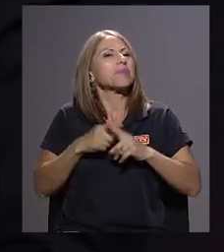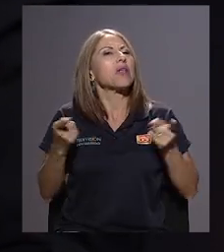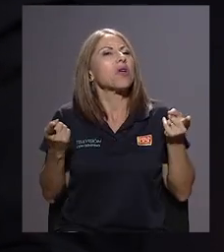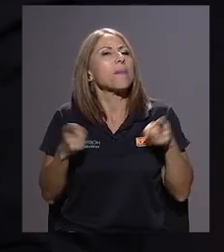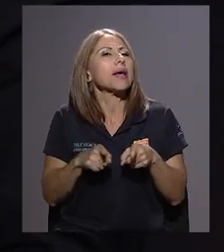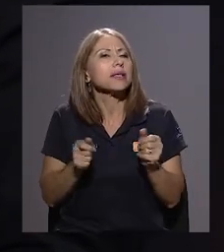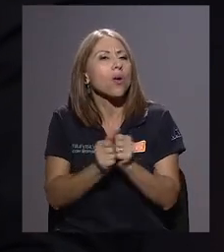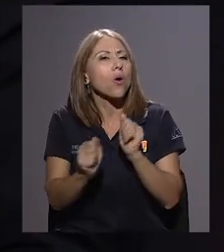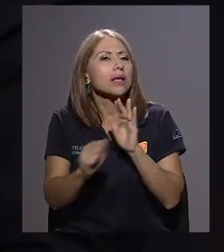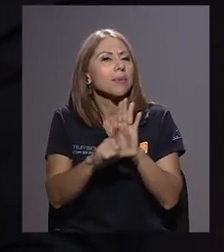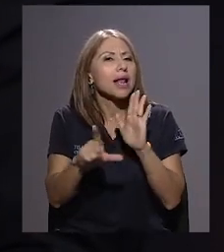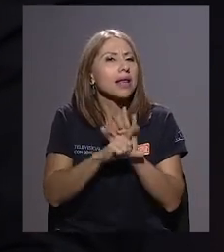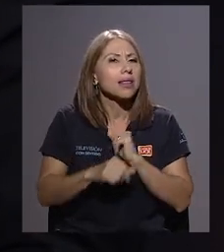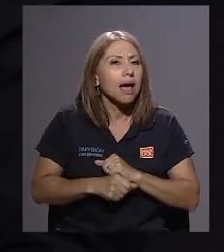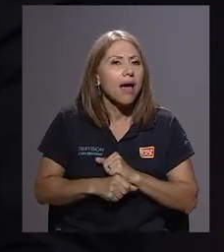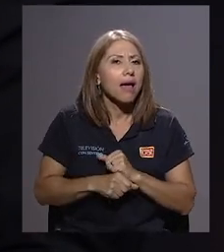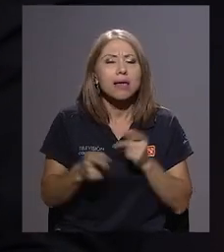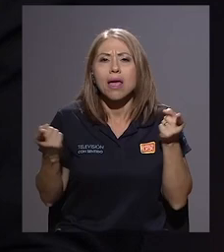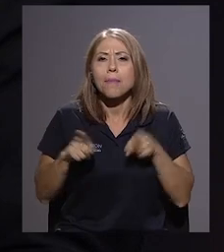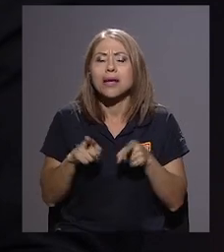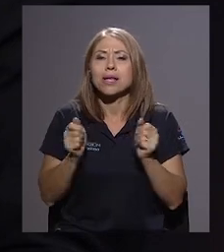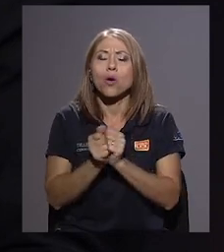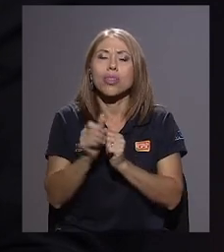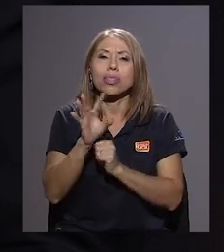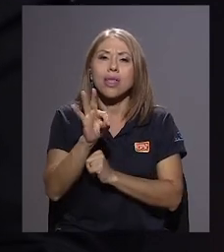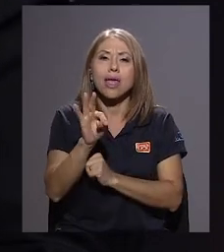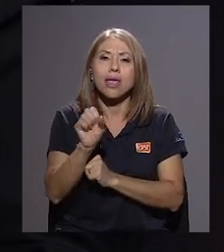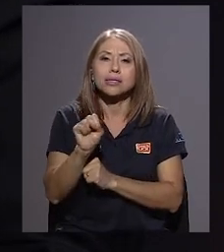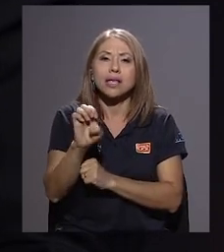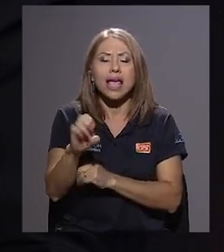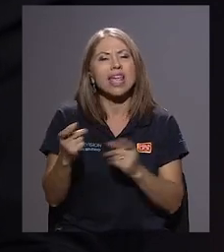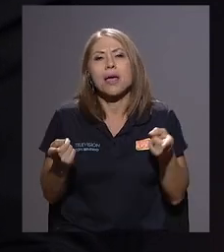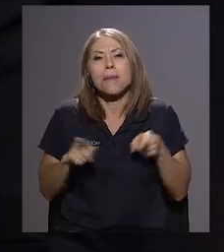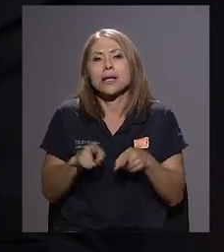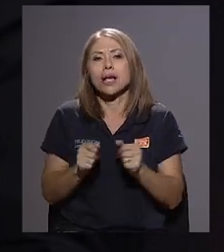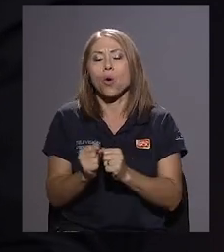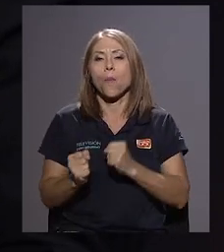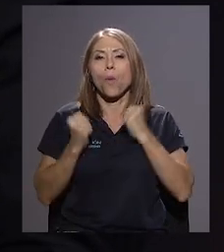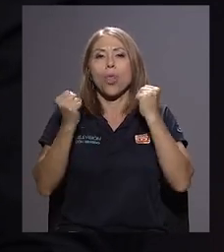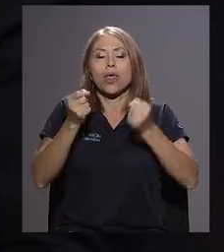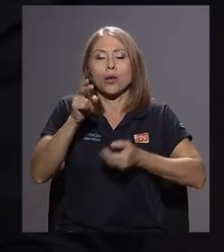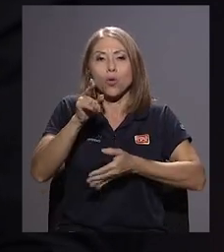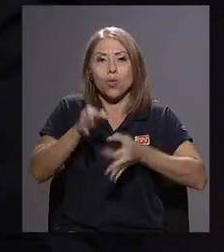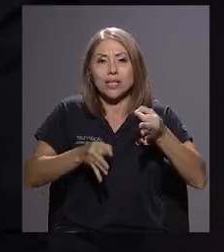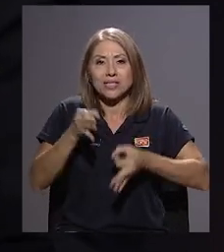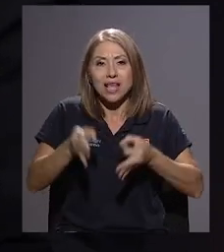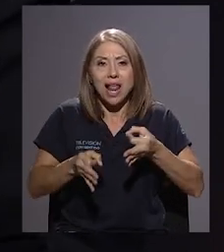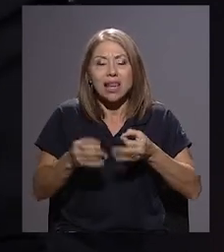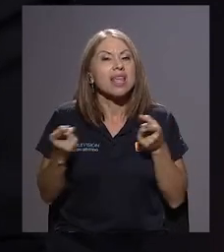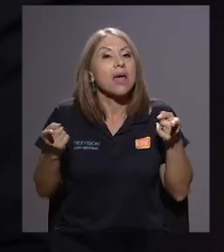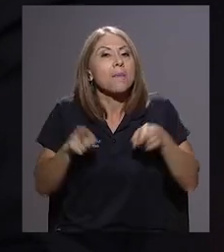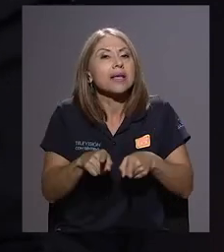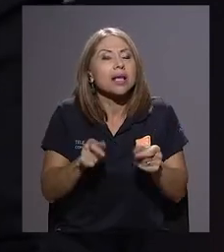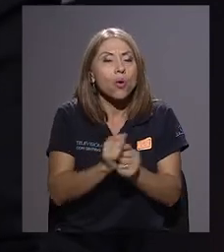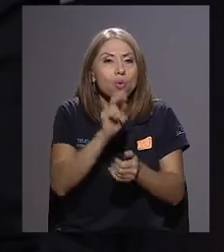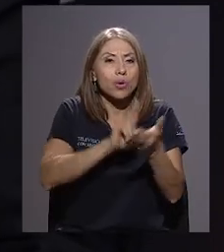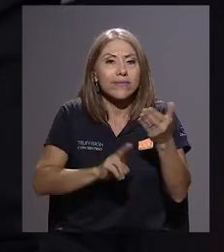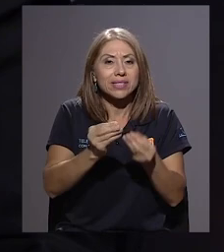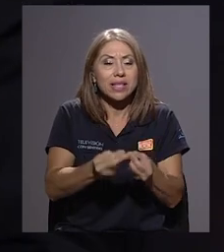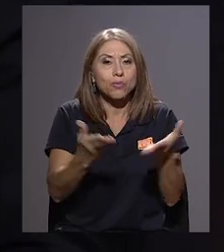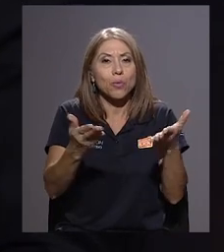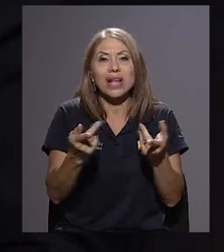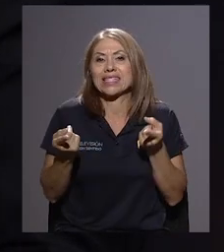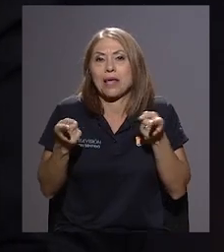¿Con la asamblea legislativa? ¿Qué pasa con el tribunal de las elecciones? ¿Con el poder judicial? ¿Qué pasa con las universidades públicas? ¿Con las